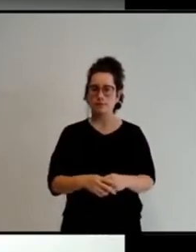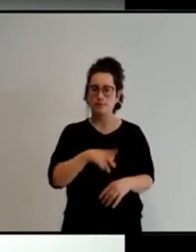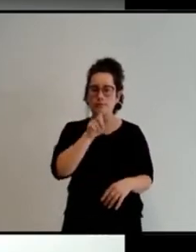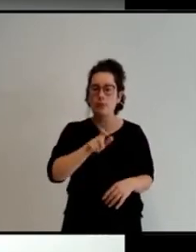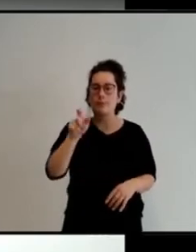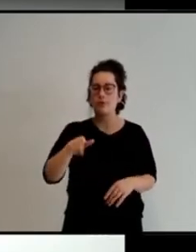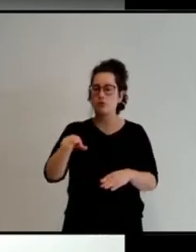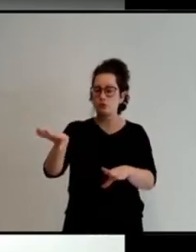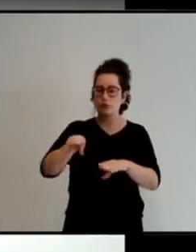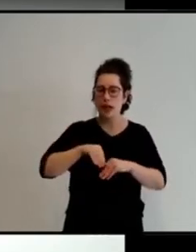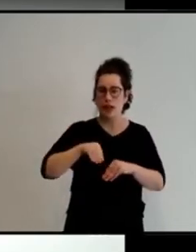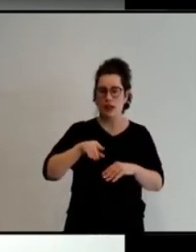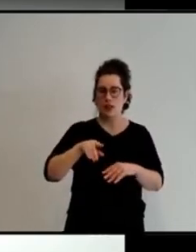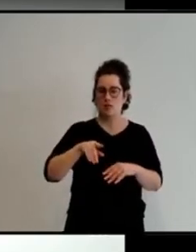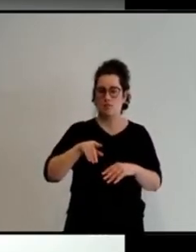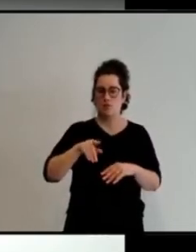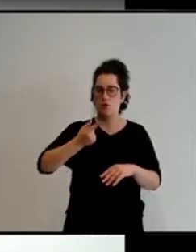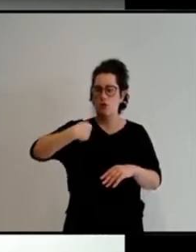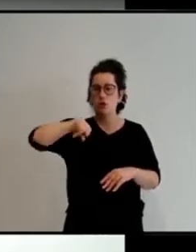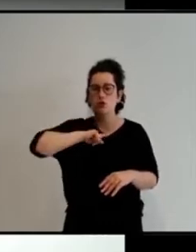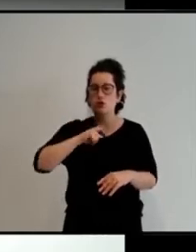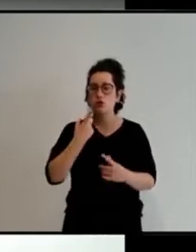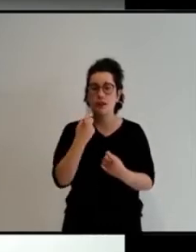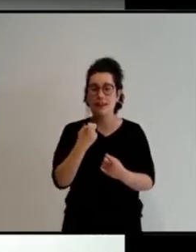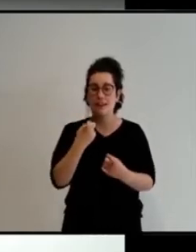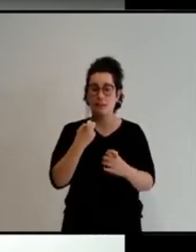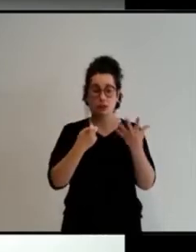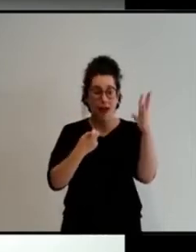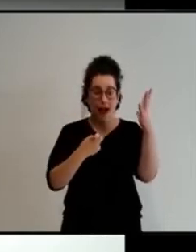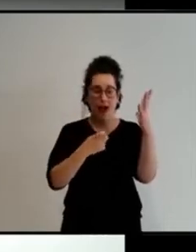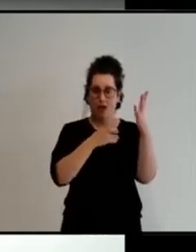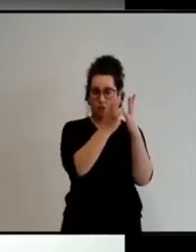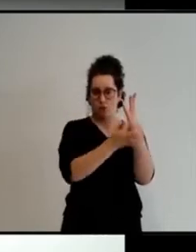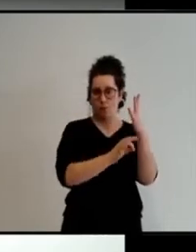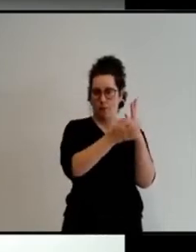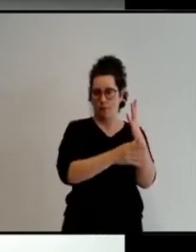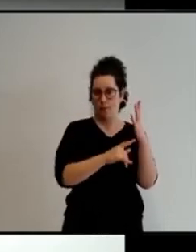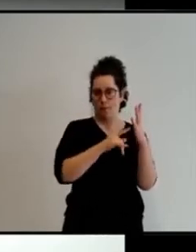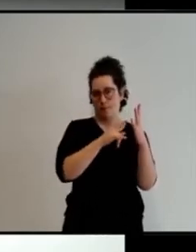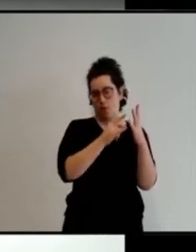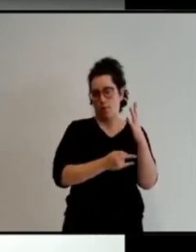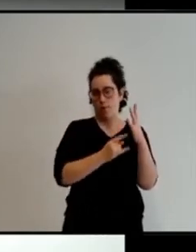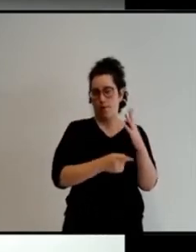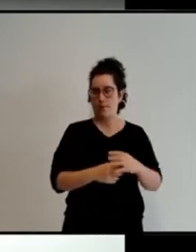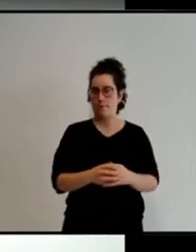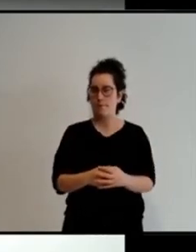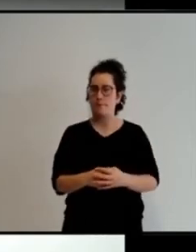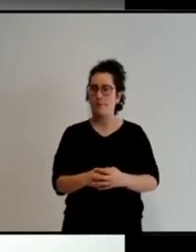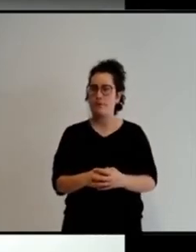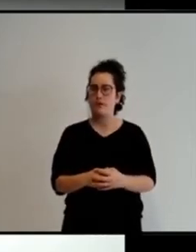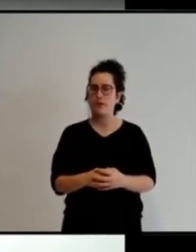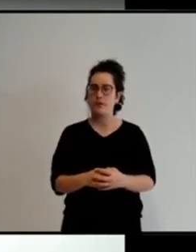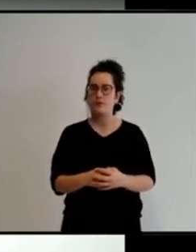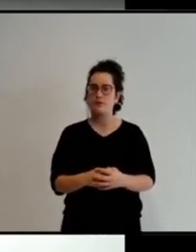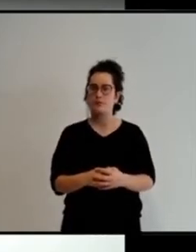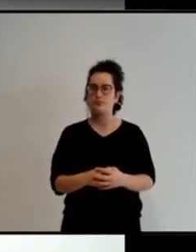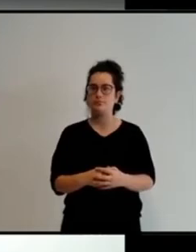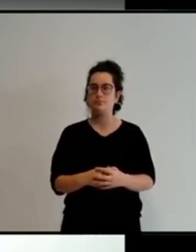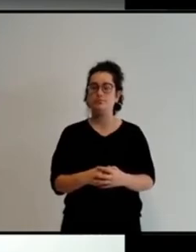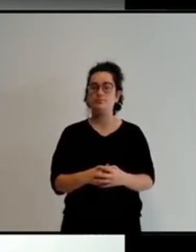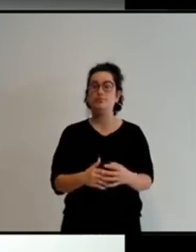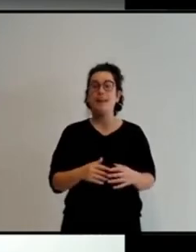necesitamos muchos árboles de primavera. Que nos den la oportunidad de la regulación laboral social. Ya que el 99